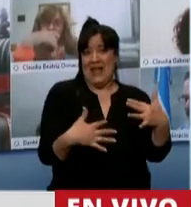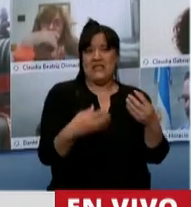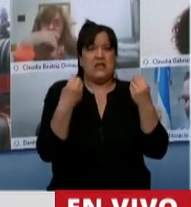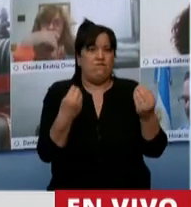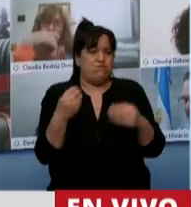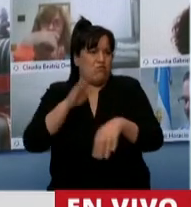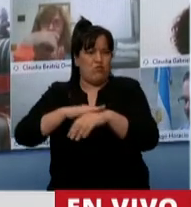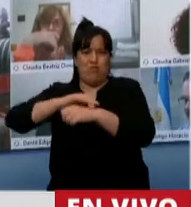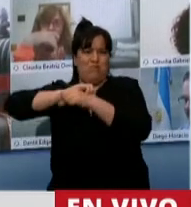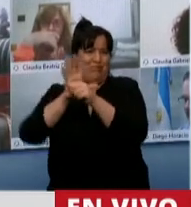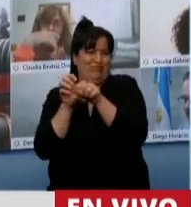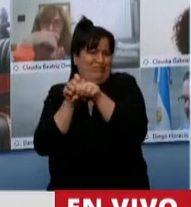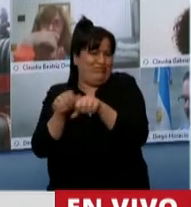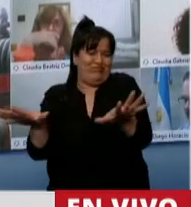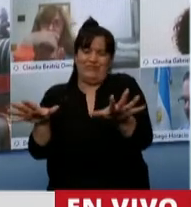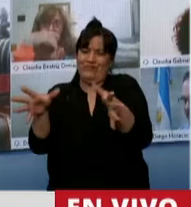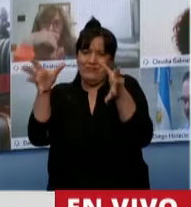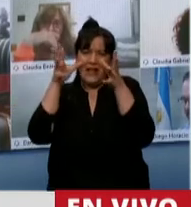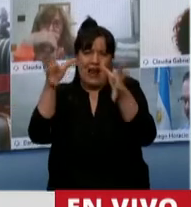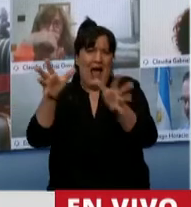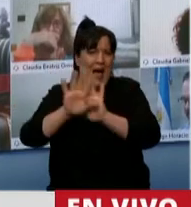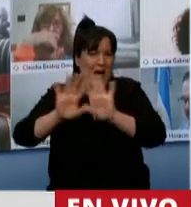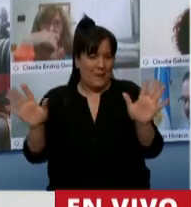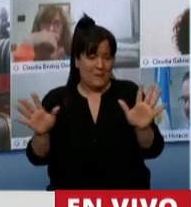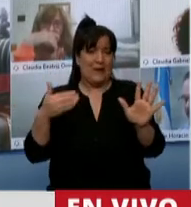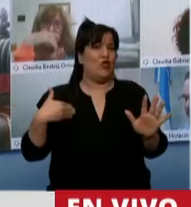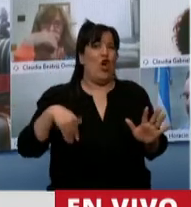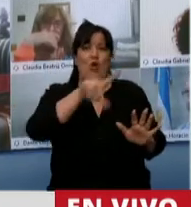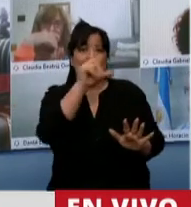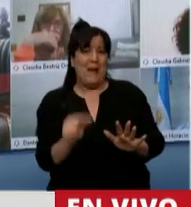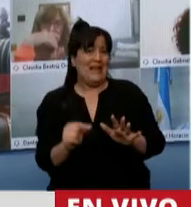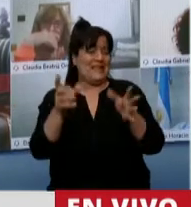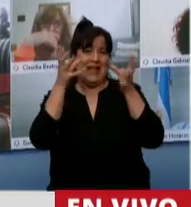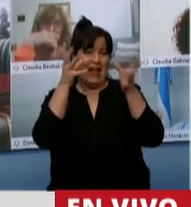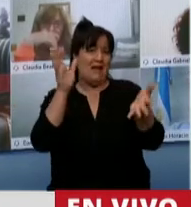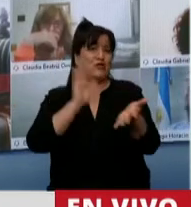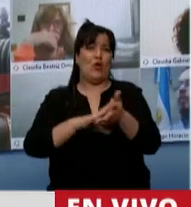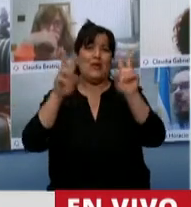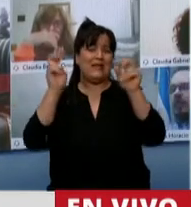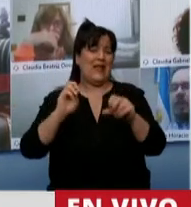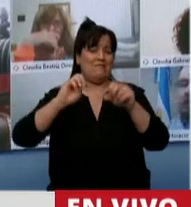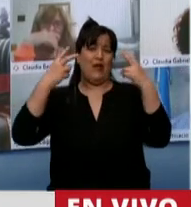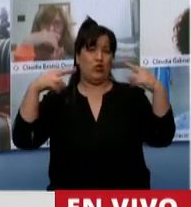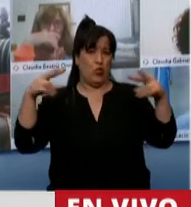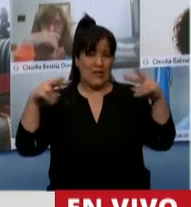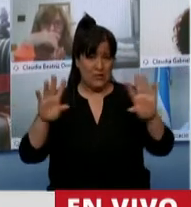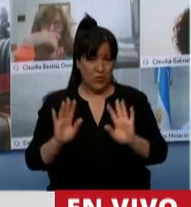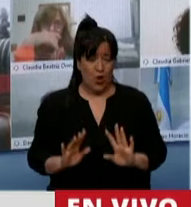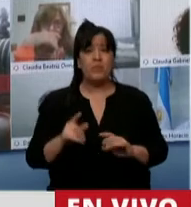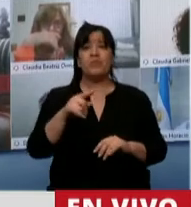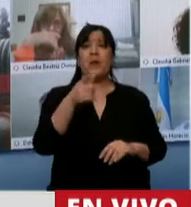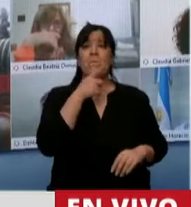grave y gravísima que está viviendo el sector a lo largo y ancho del país. Crisis que aparentemente en el